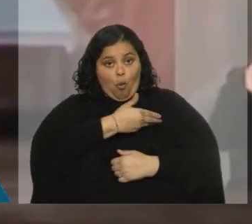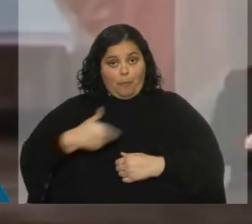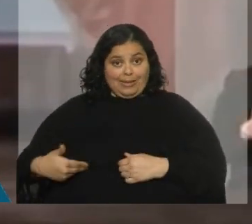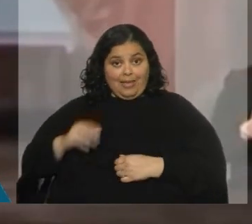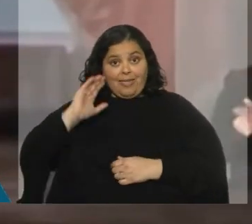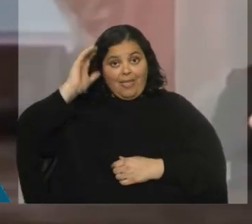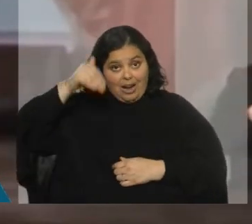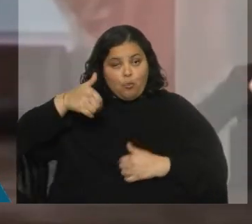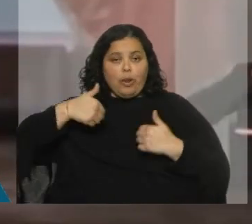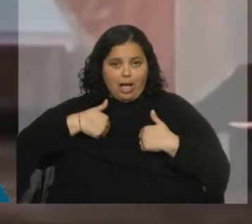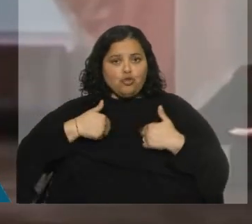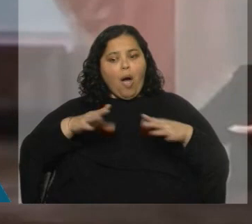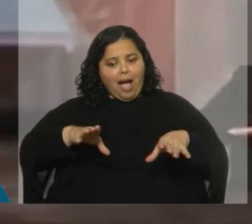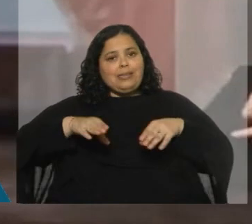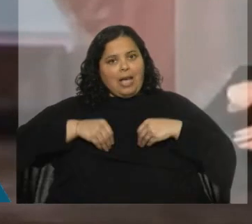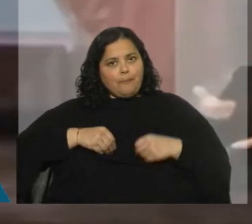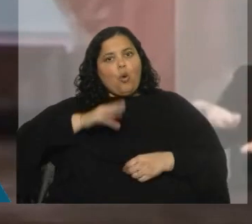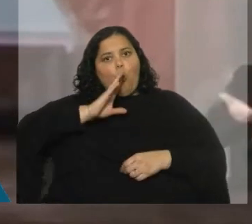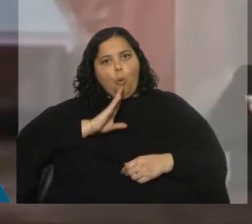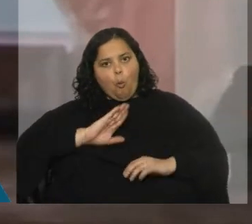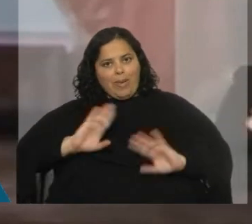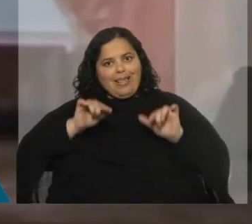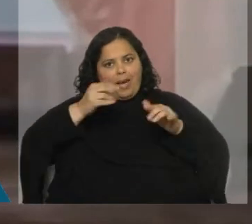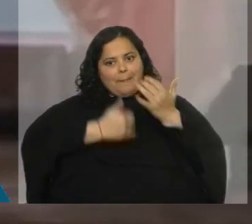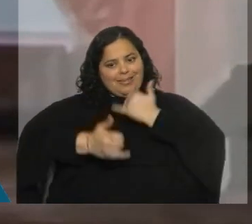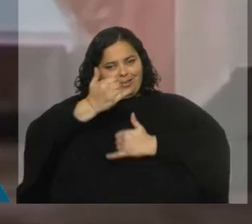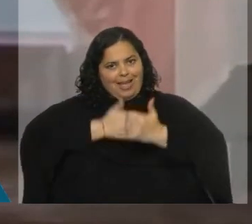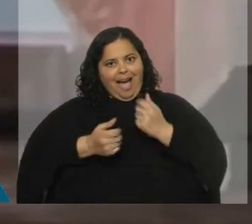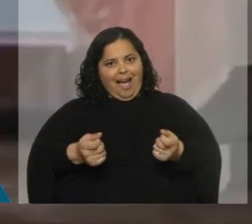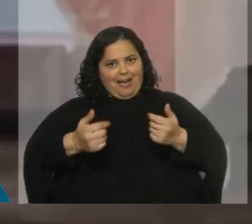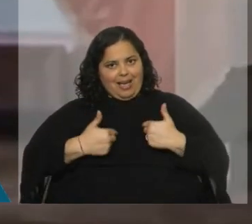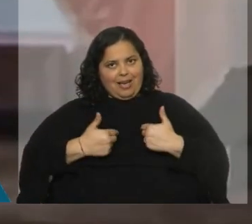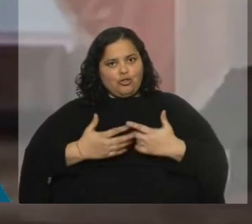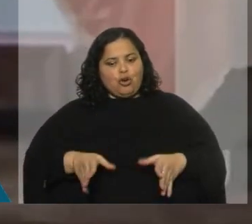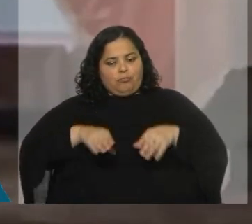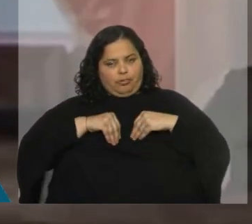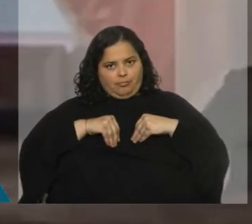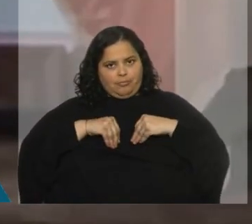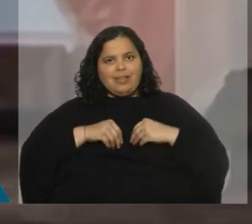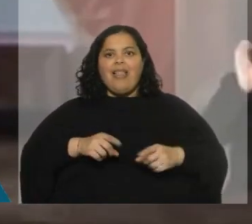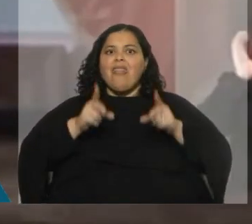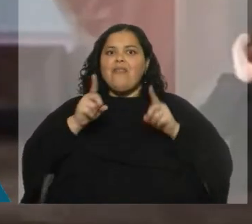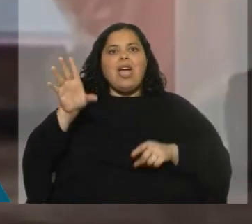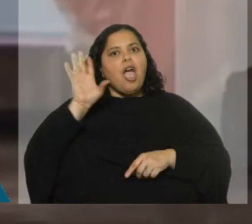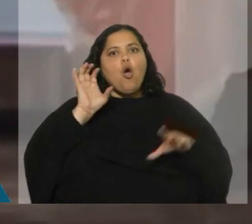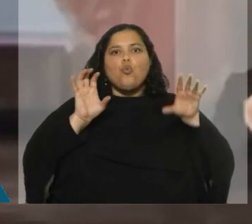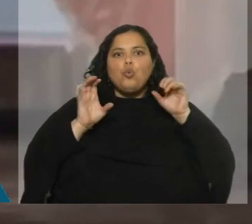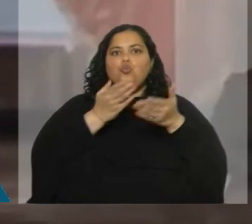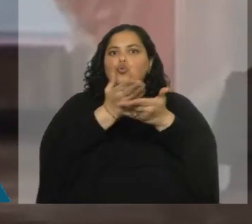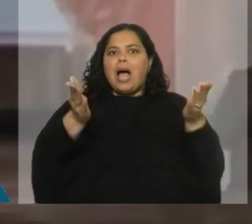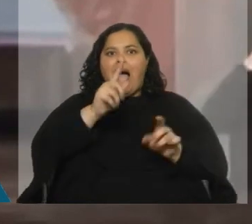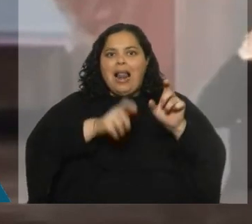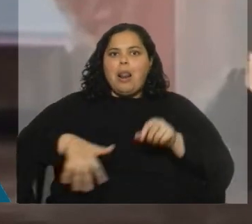recojo con mucha humildad este mensaje y lo hago propio. Y es que hay que escuchar la voz del pueblo. No